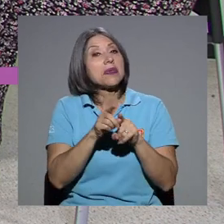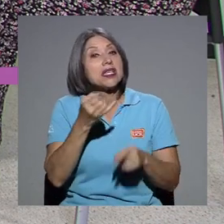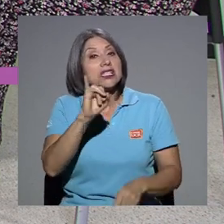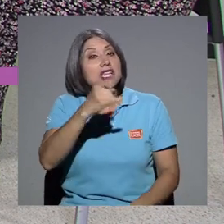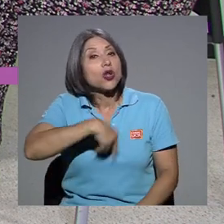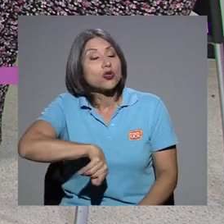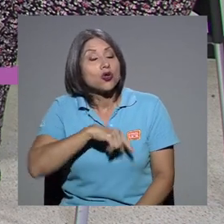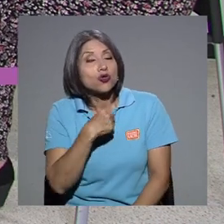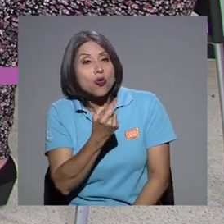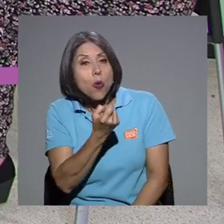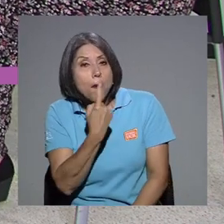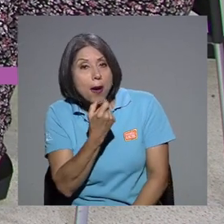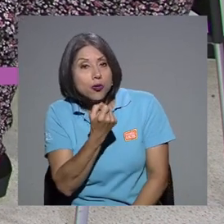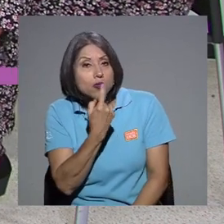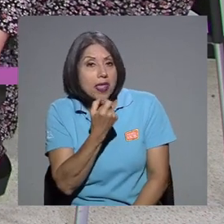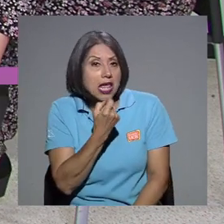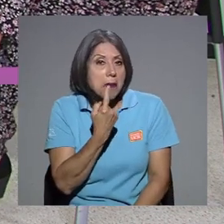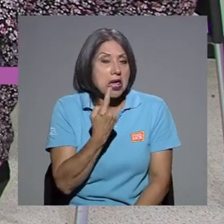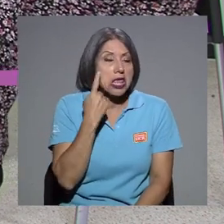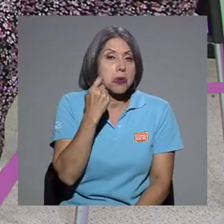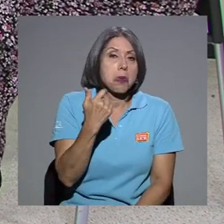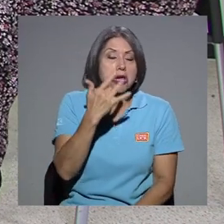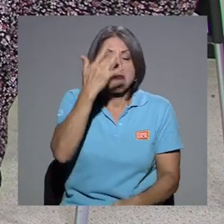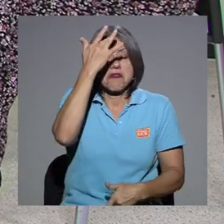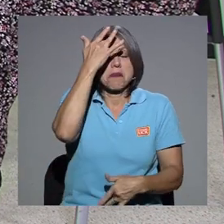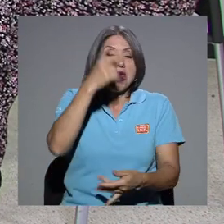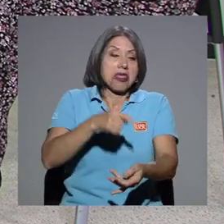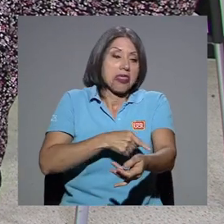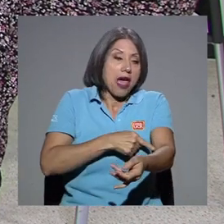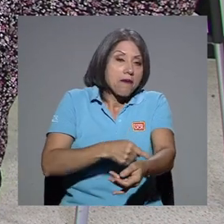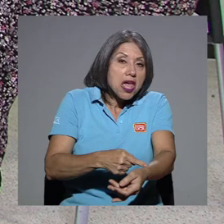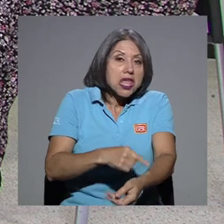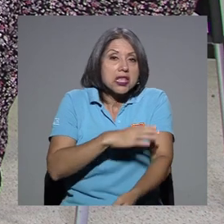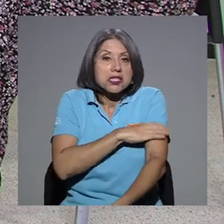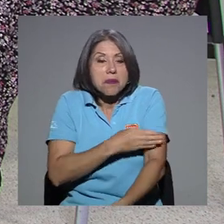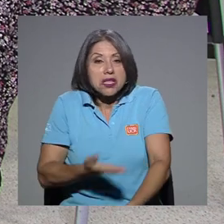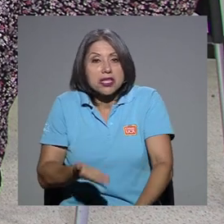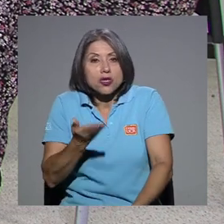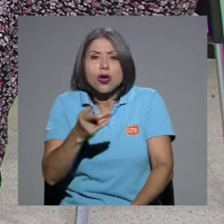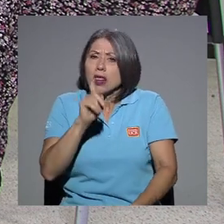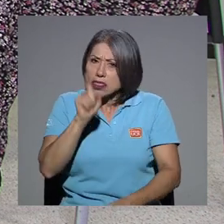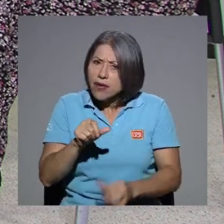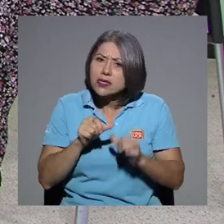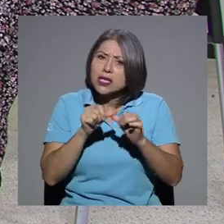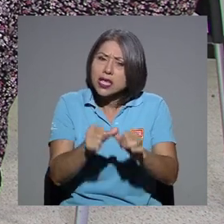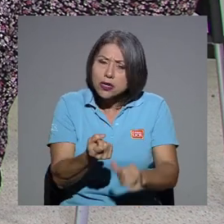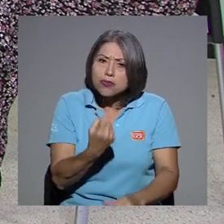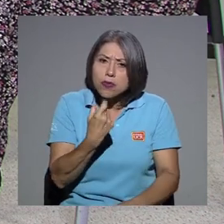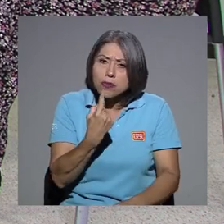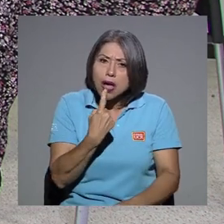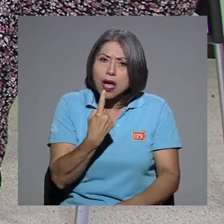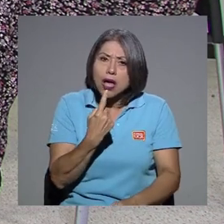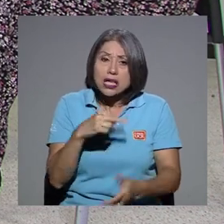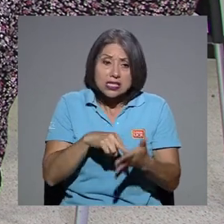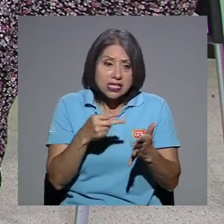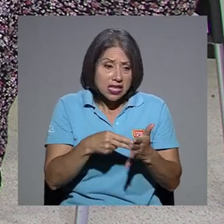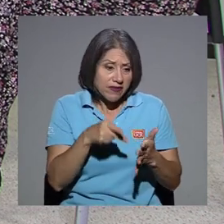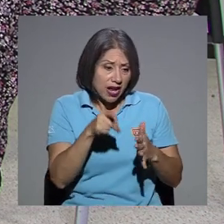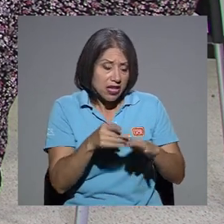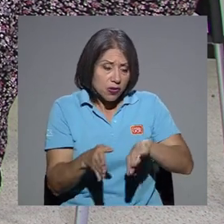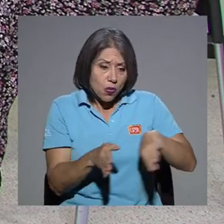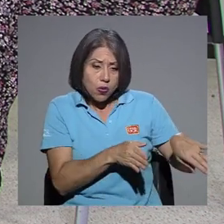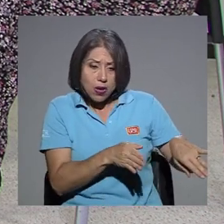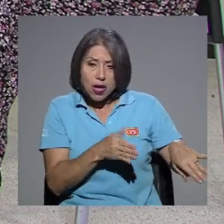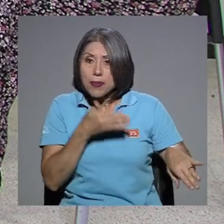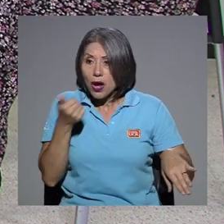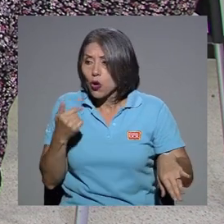algún medicamento, porque tenemos una enfermedad crónica como diabetes, hipertensión y todo, pues seguirlo tomando, ¿verdad? No es que dejamos y nada más empezamos a